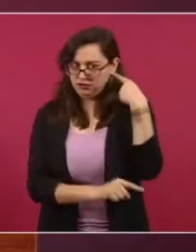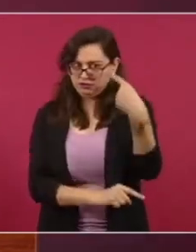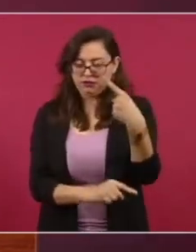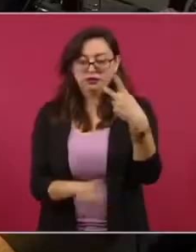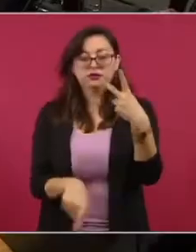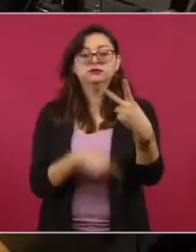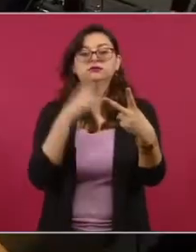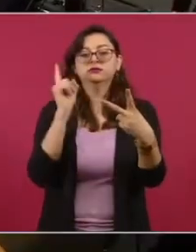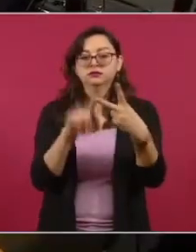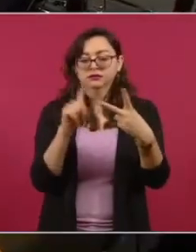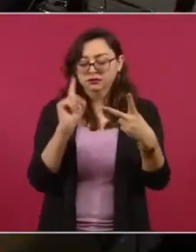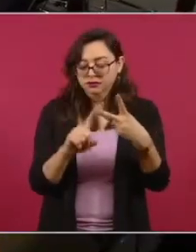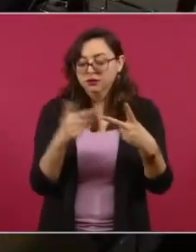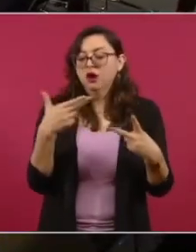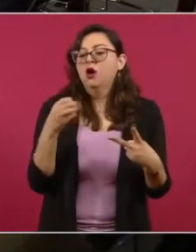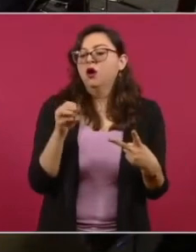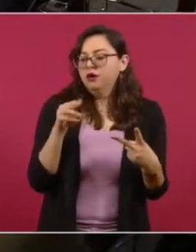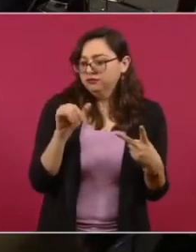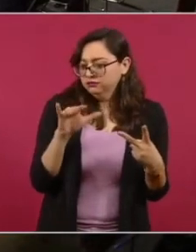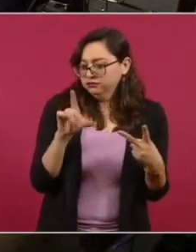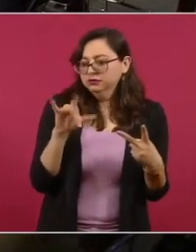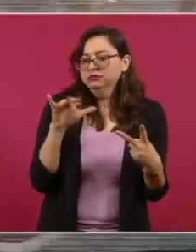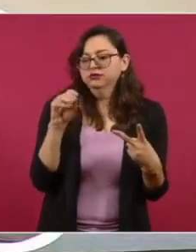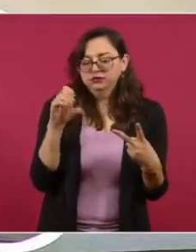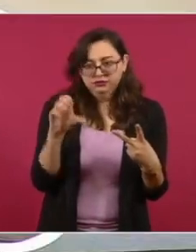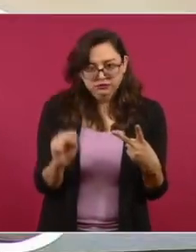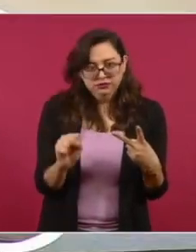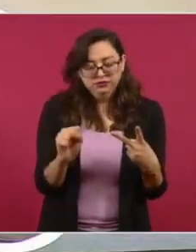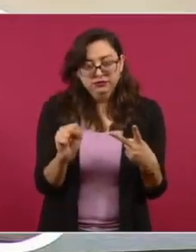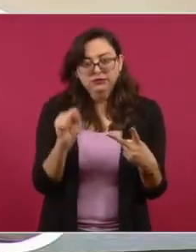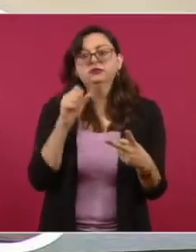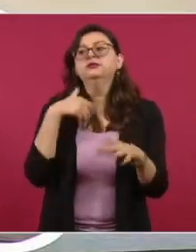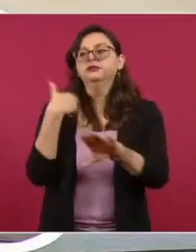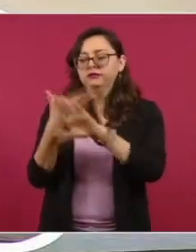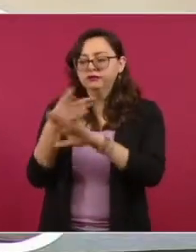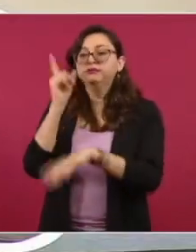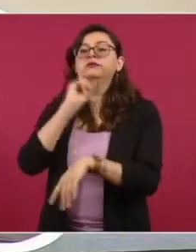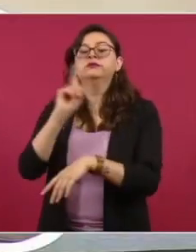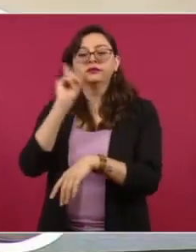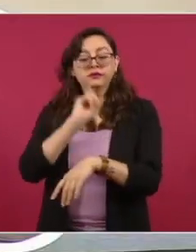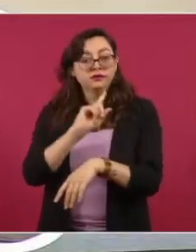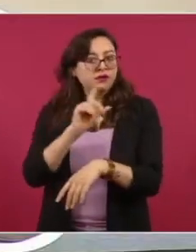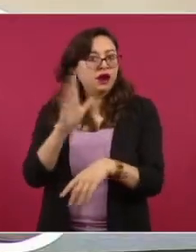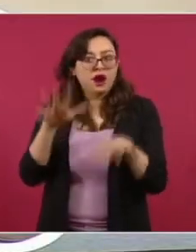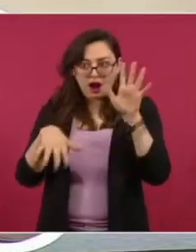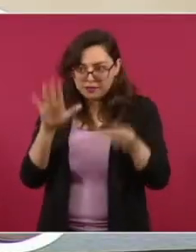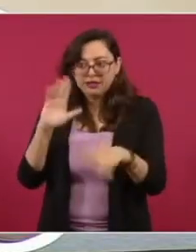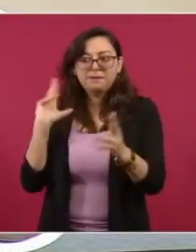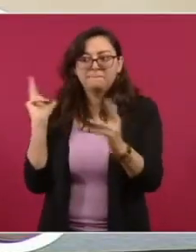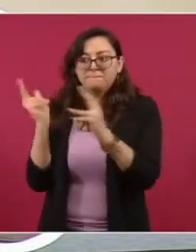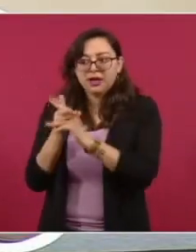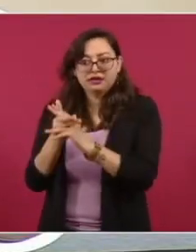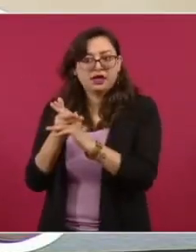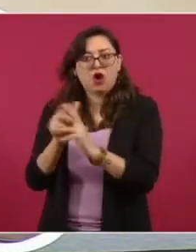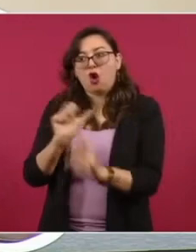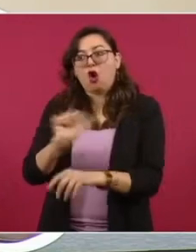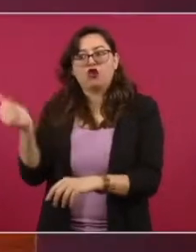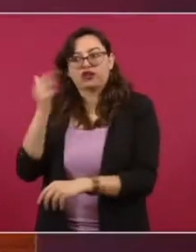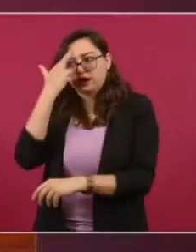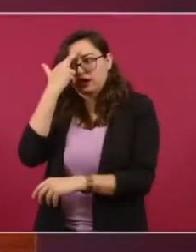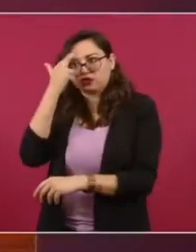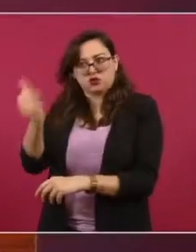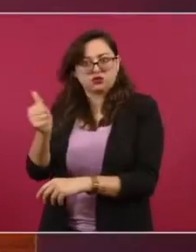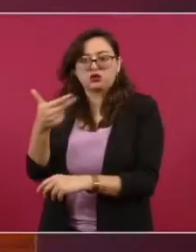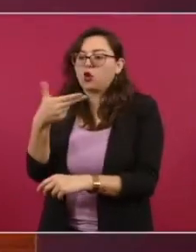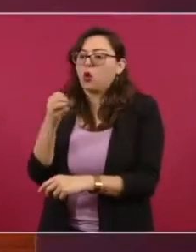los homicidios dolosos contra mujeres también se atienden y se tratan. Tres, las violaciones. Y